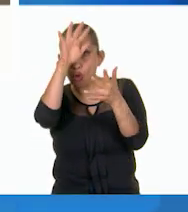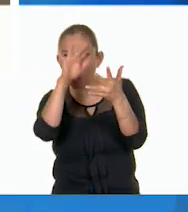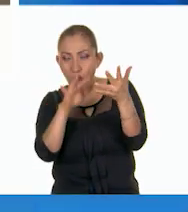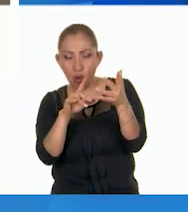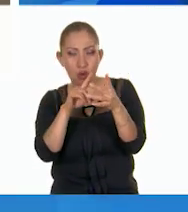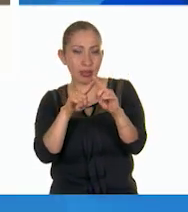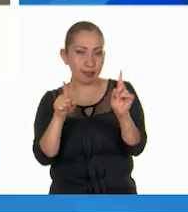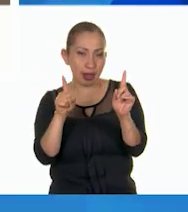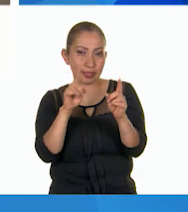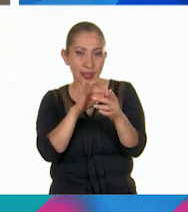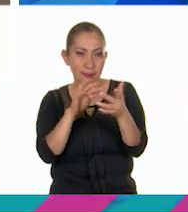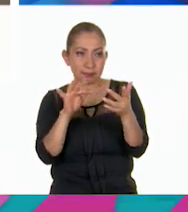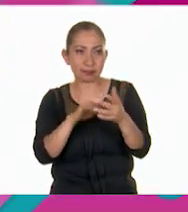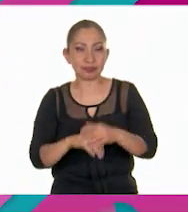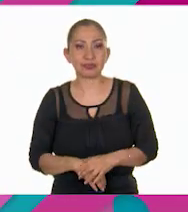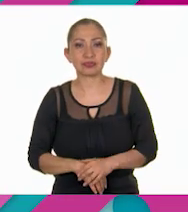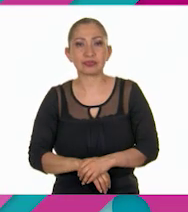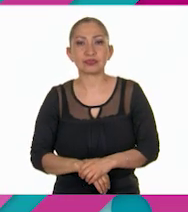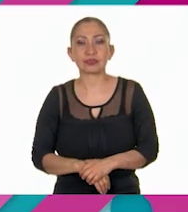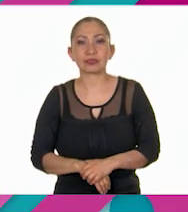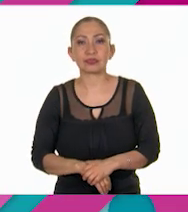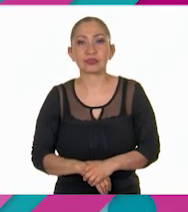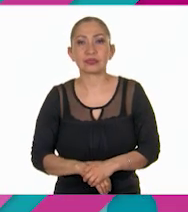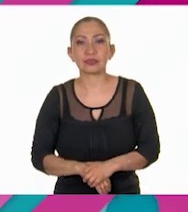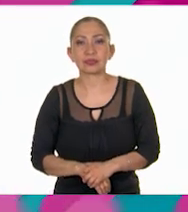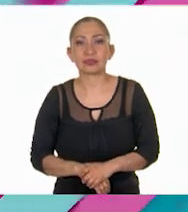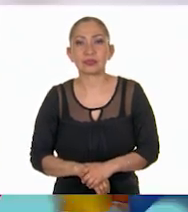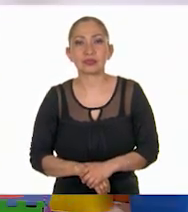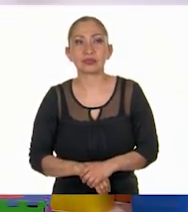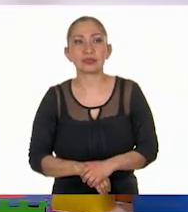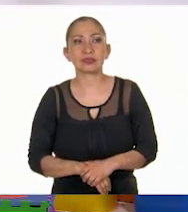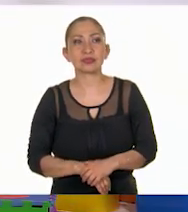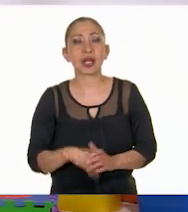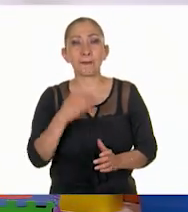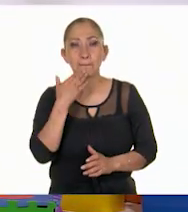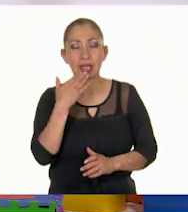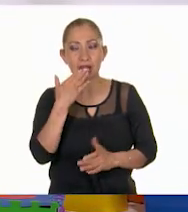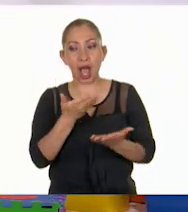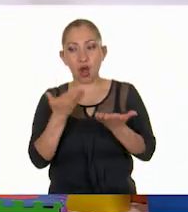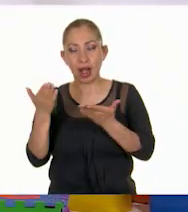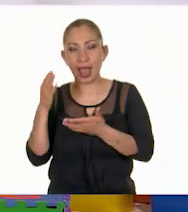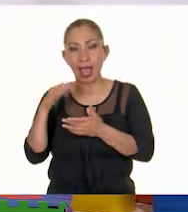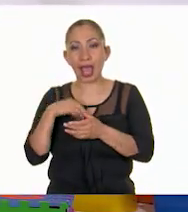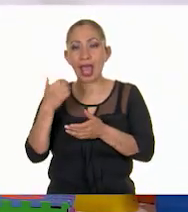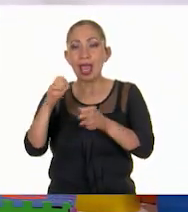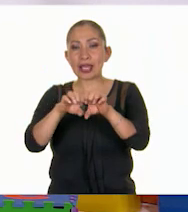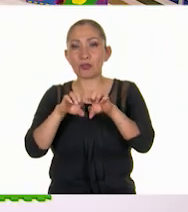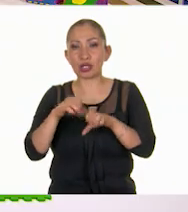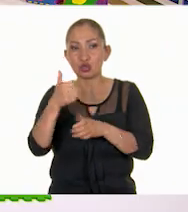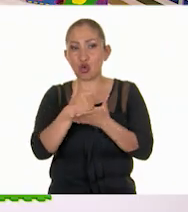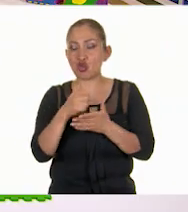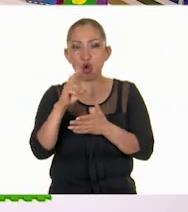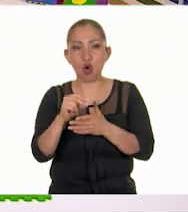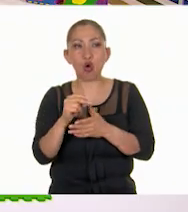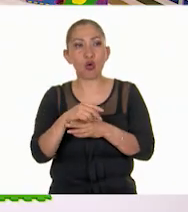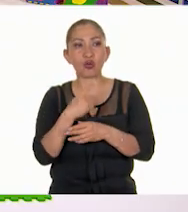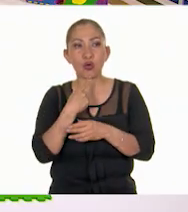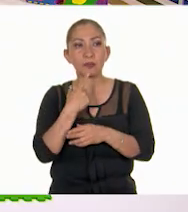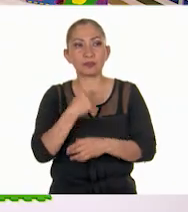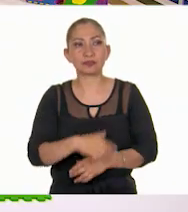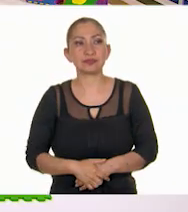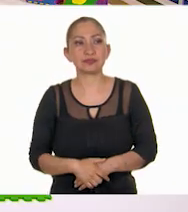letras de artículo. Muy bien. ¿A quién le va? ¿Le toca al equipo azul? No, al equipo rojo.